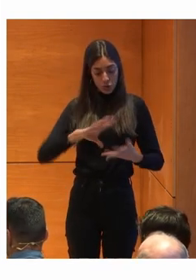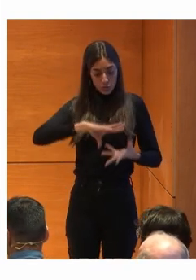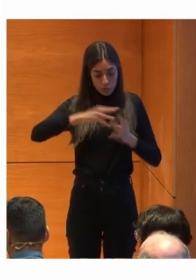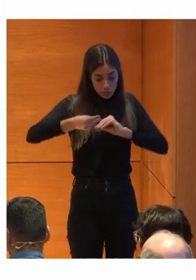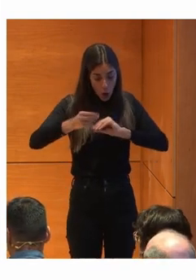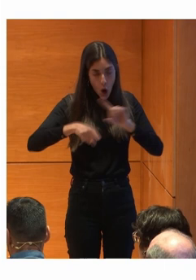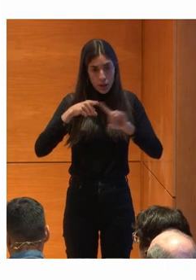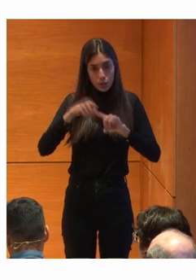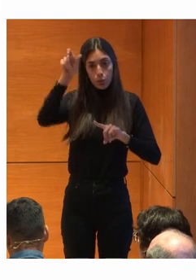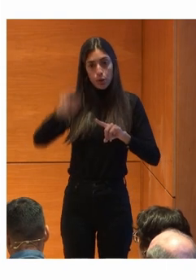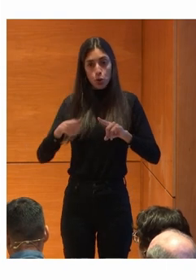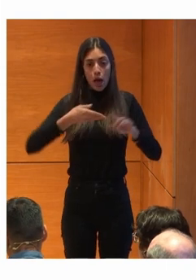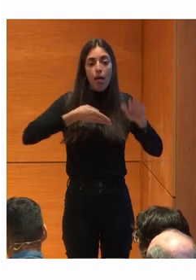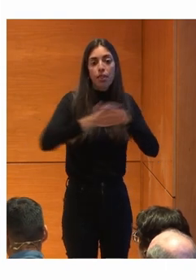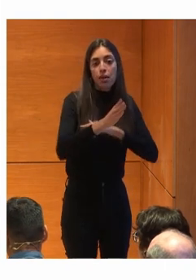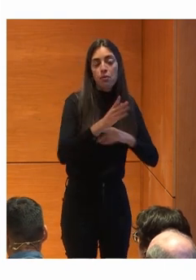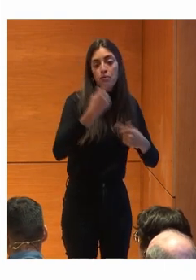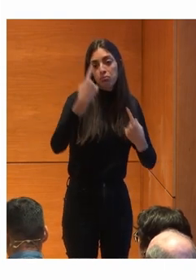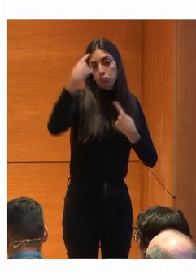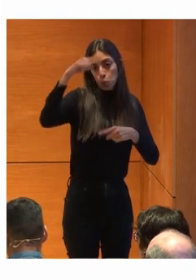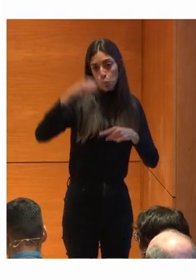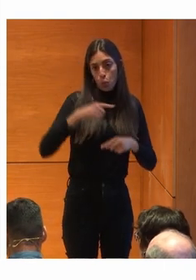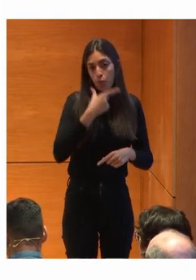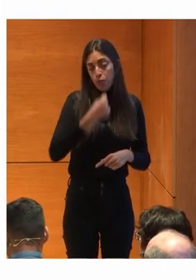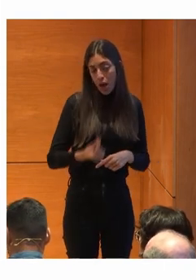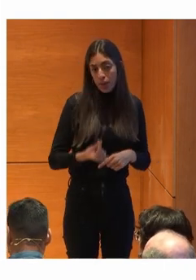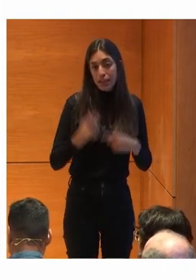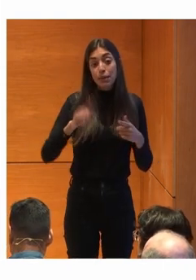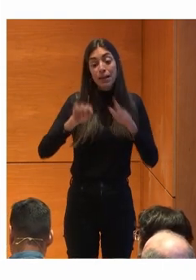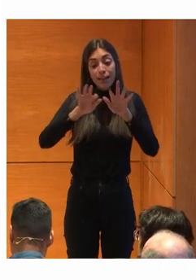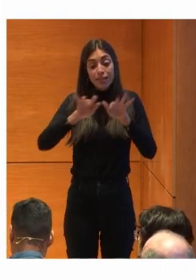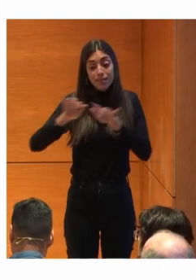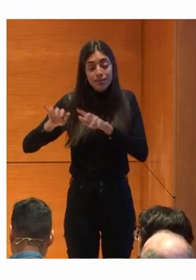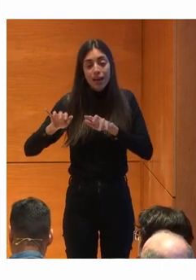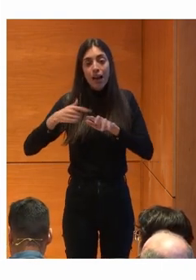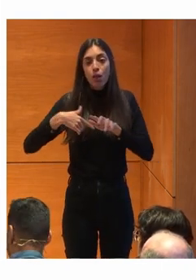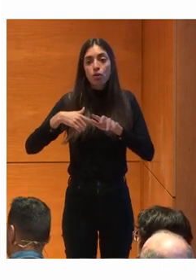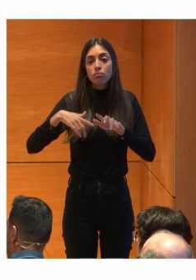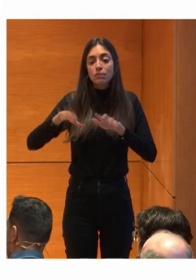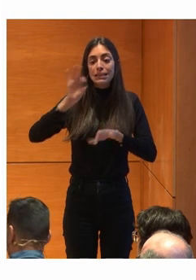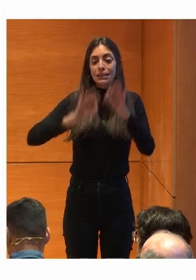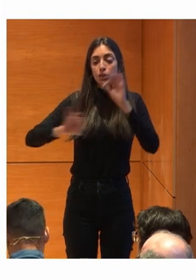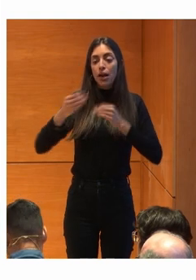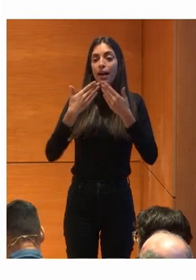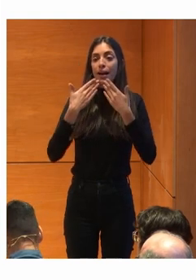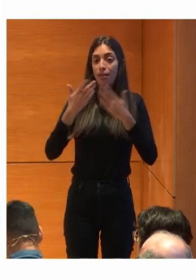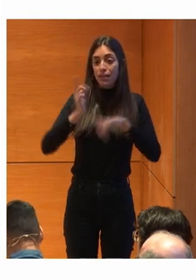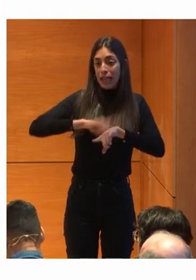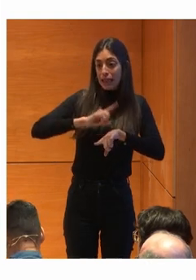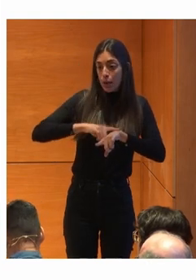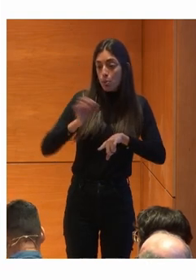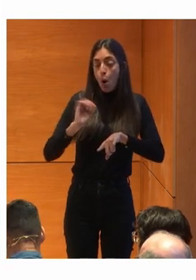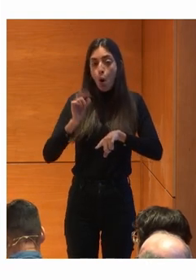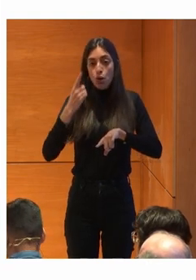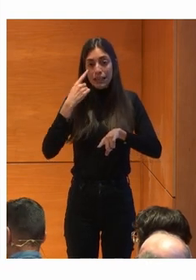autónoma Vale Y un teclado también Que se seleccionaría Por tiempo O por clicado Ocular